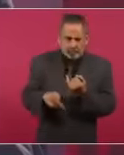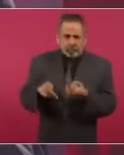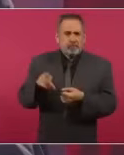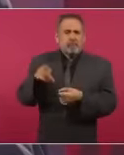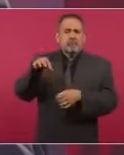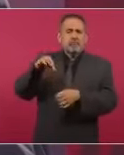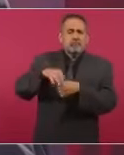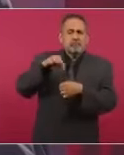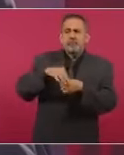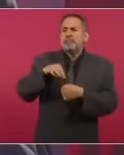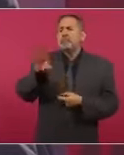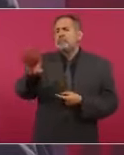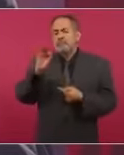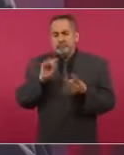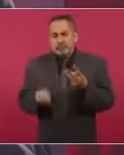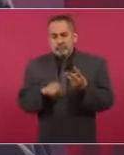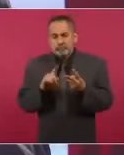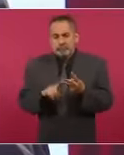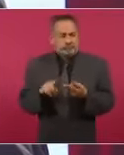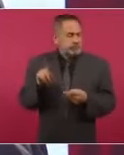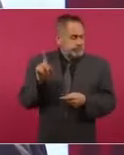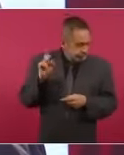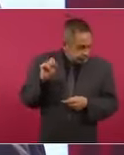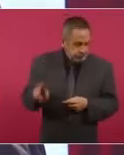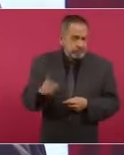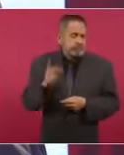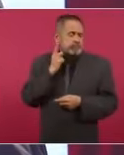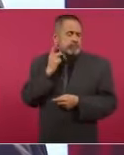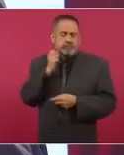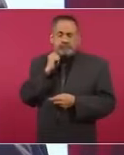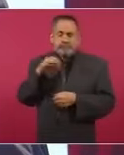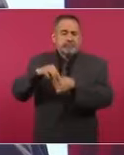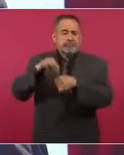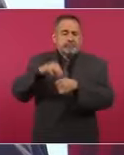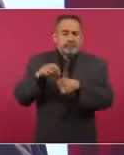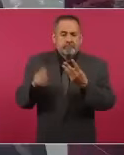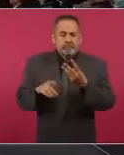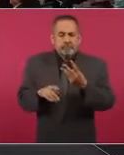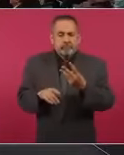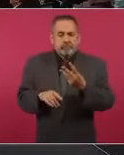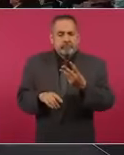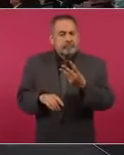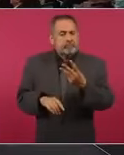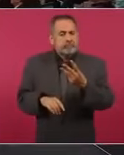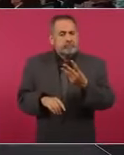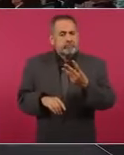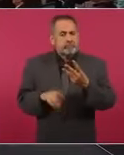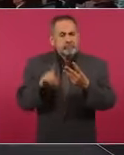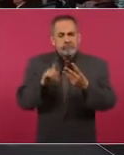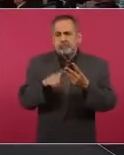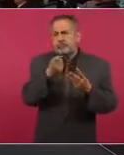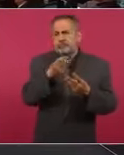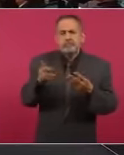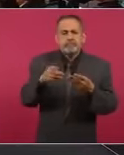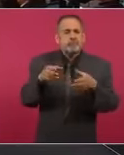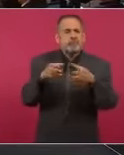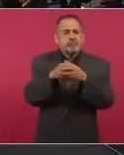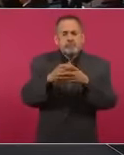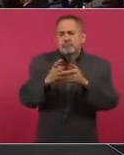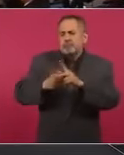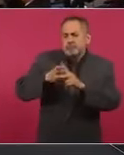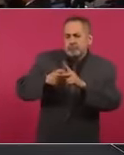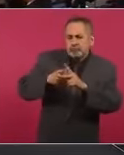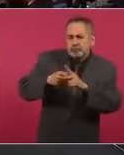mayoría, a los senadores lo mismo y bueno, también a los de minoría porque es en